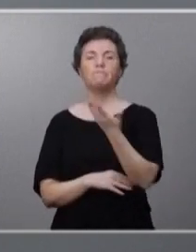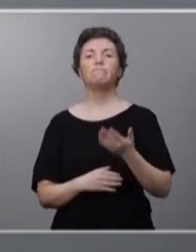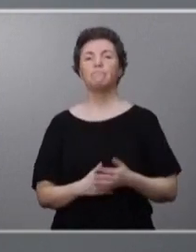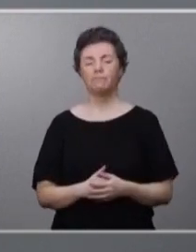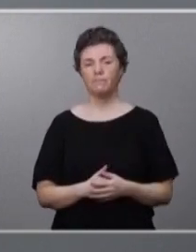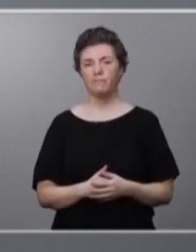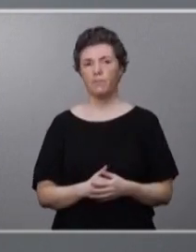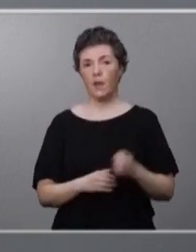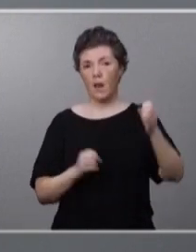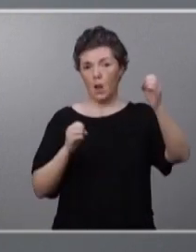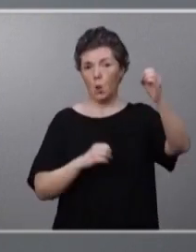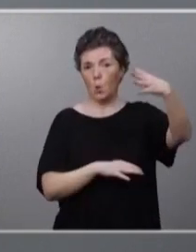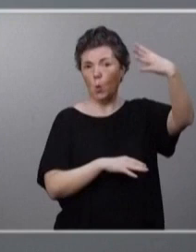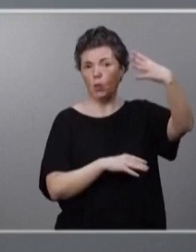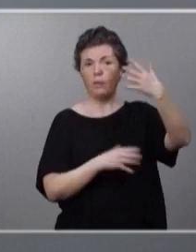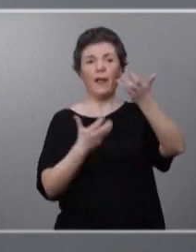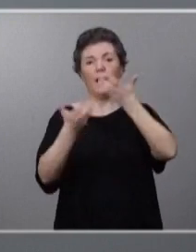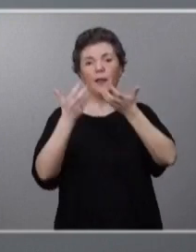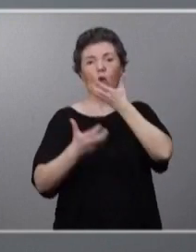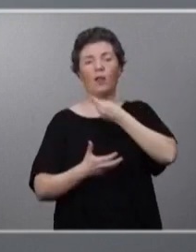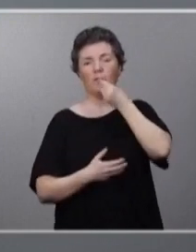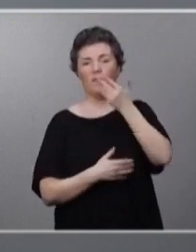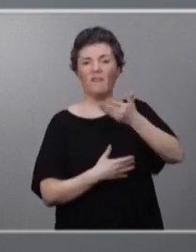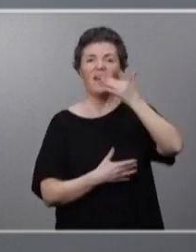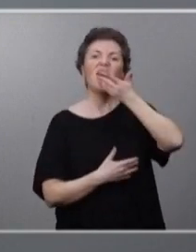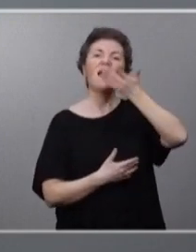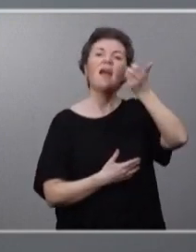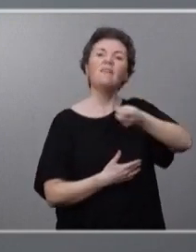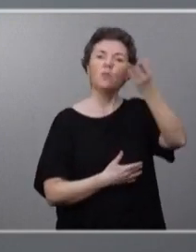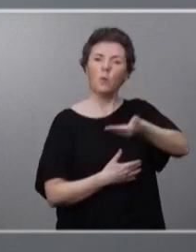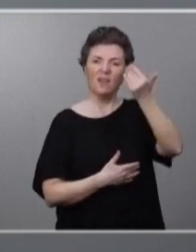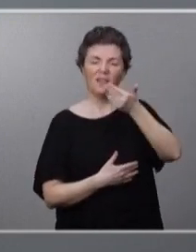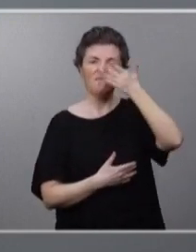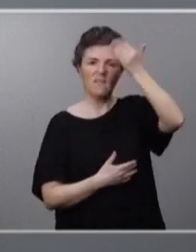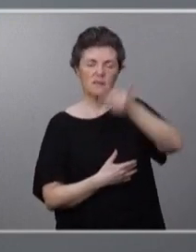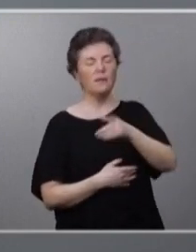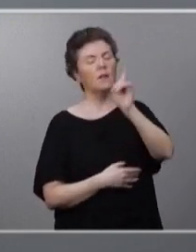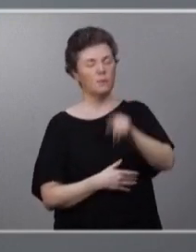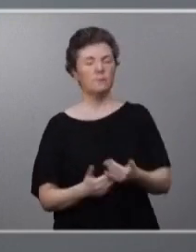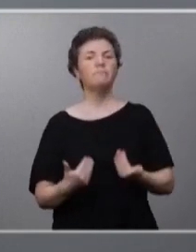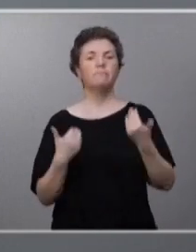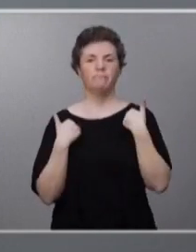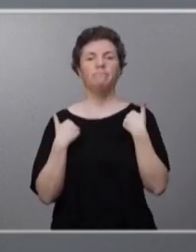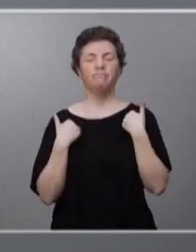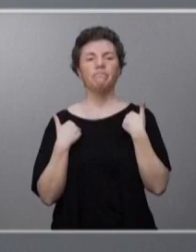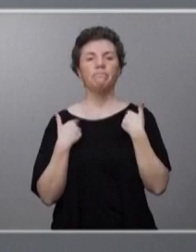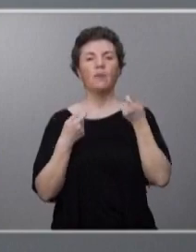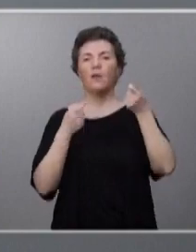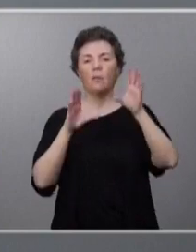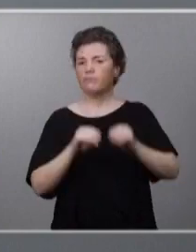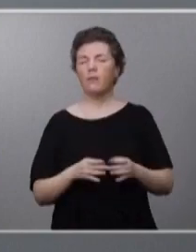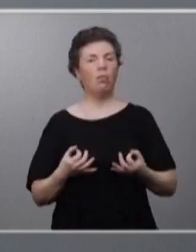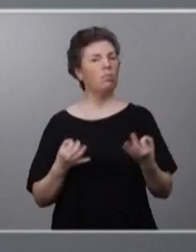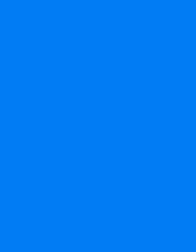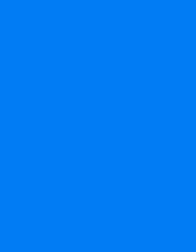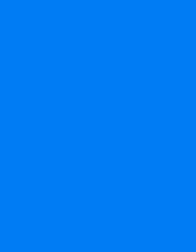iluminación decorativa de fachadas de edificios, tamén se corresponde con un cierre, con un apagado a partir de las